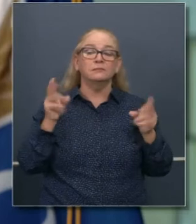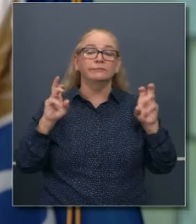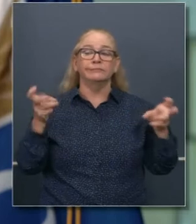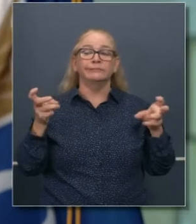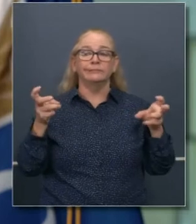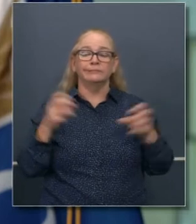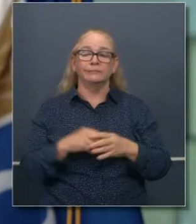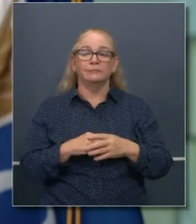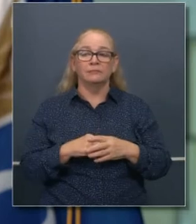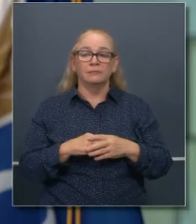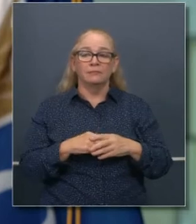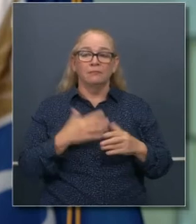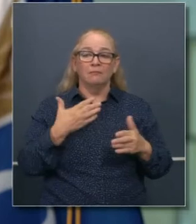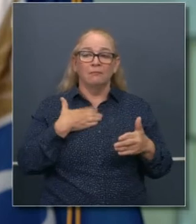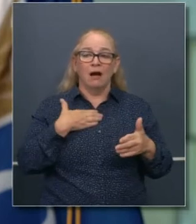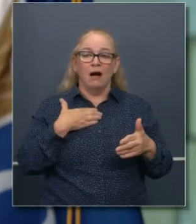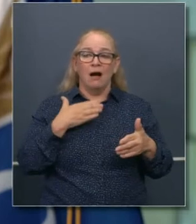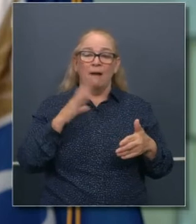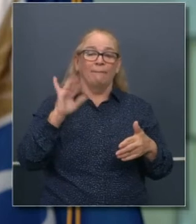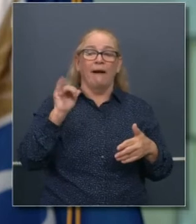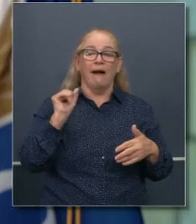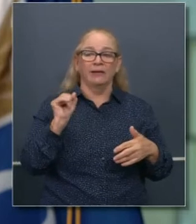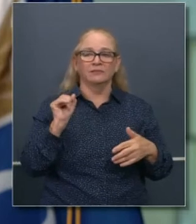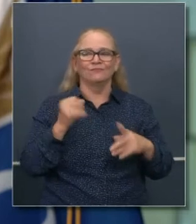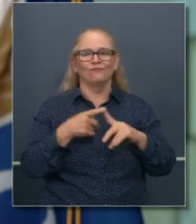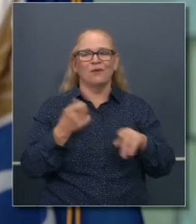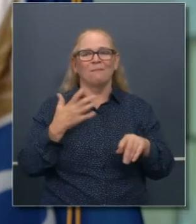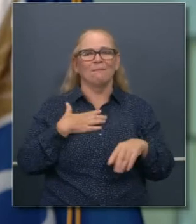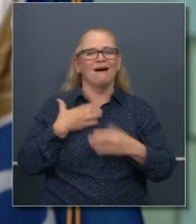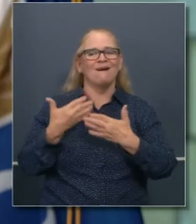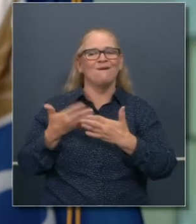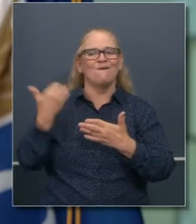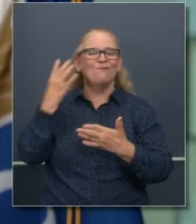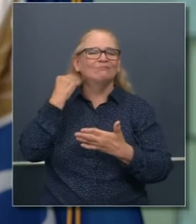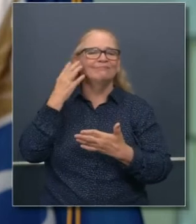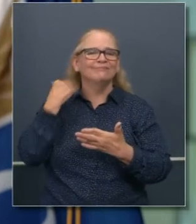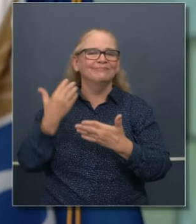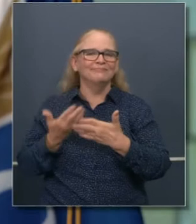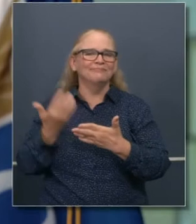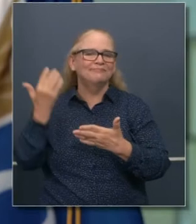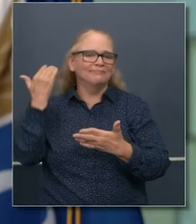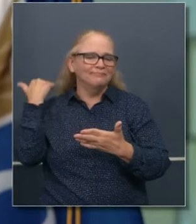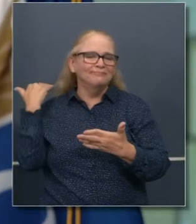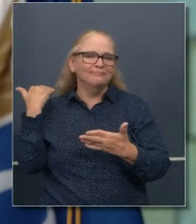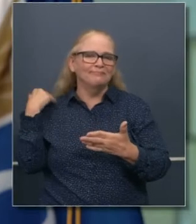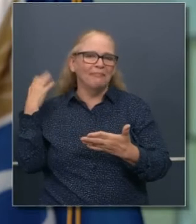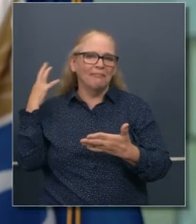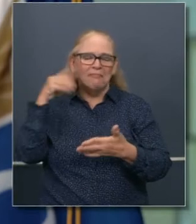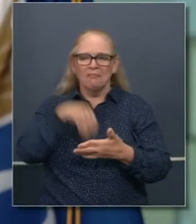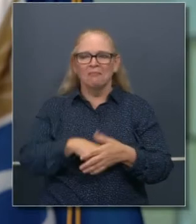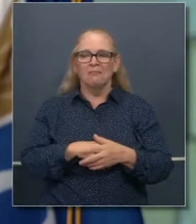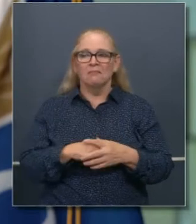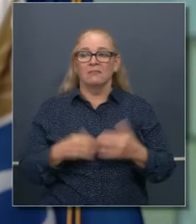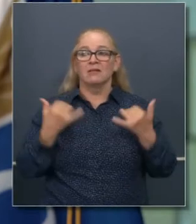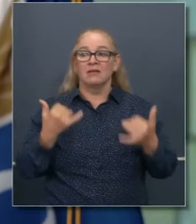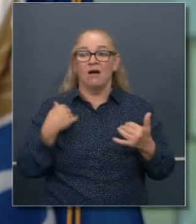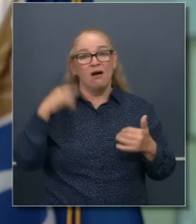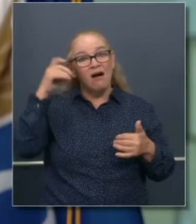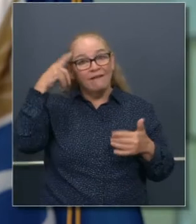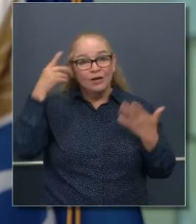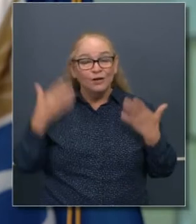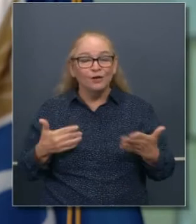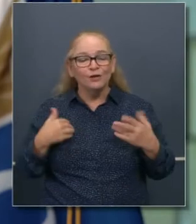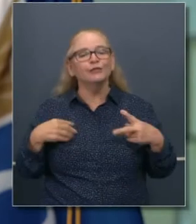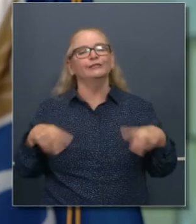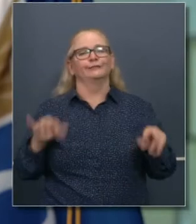un punto débil para mí y yo lo tengo fundamental dentro de mí. No es intelectual, es algo visceral, no como el